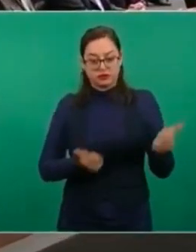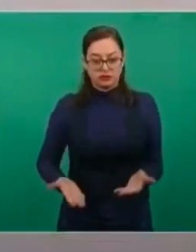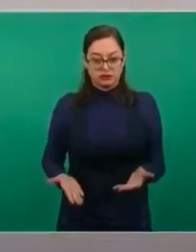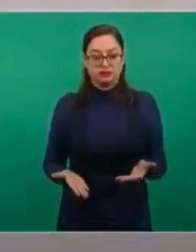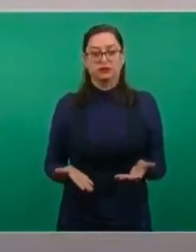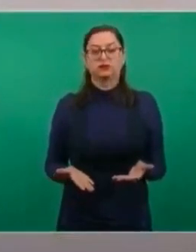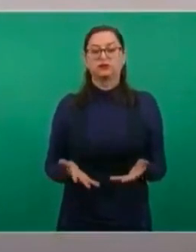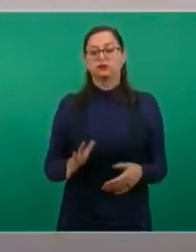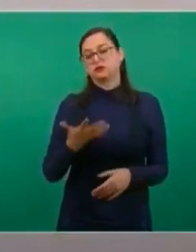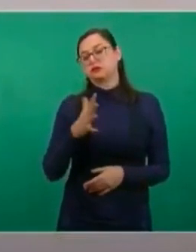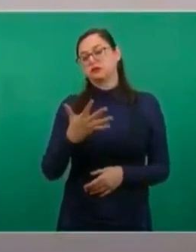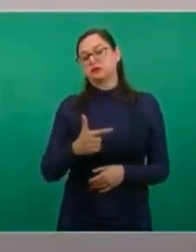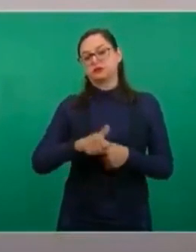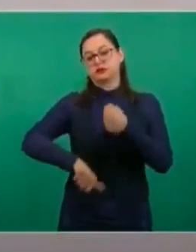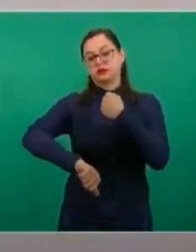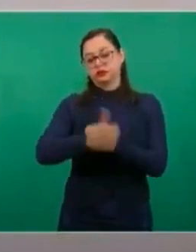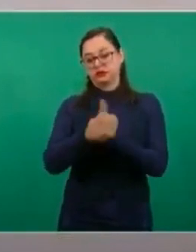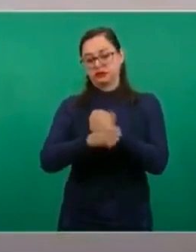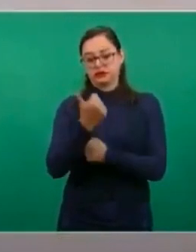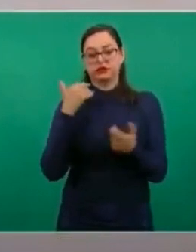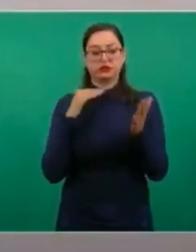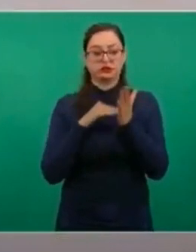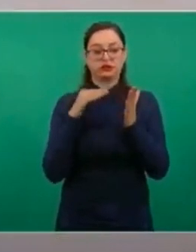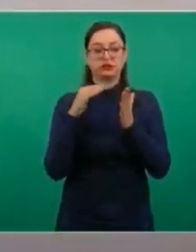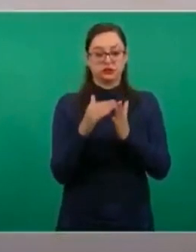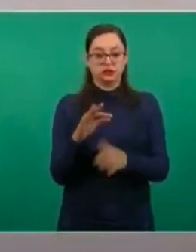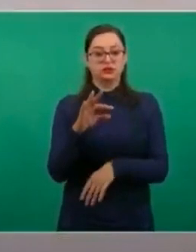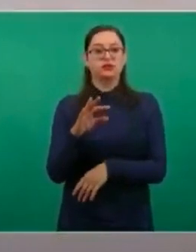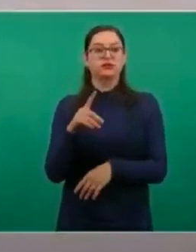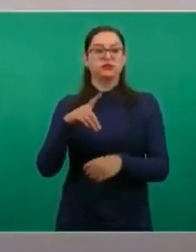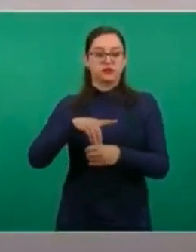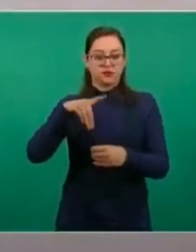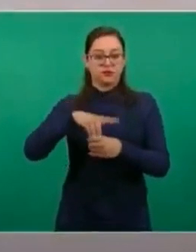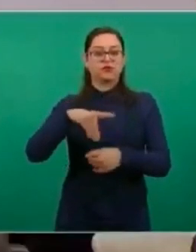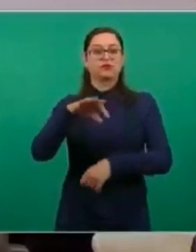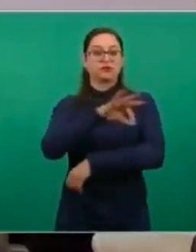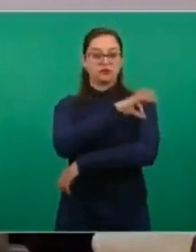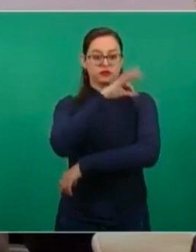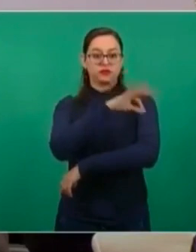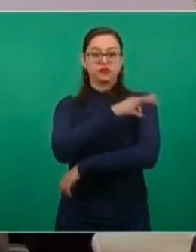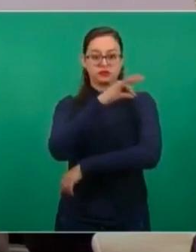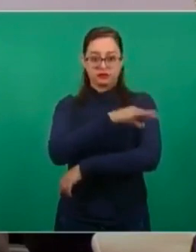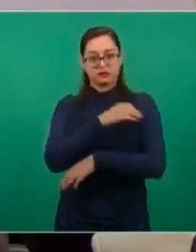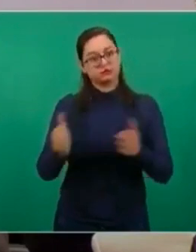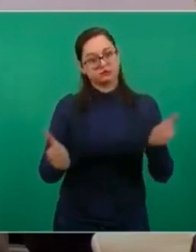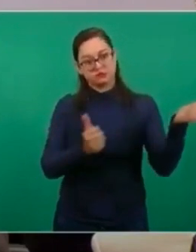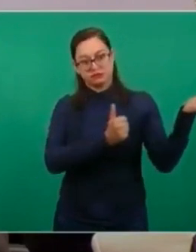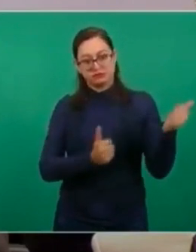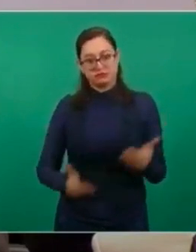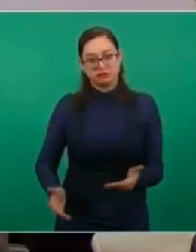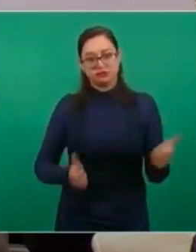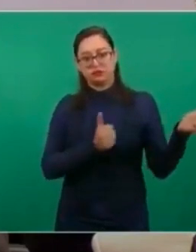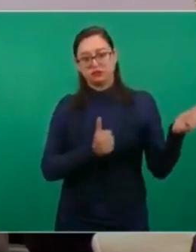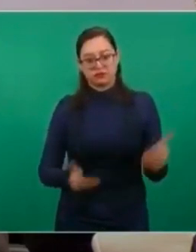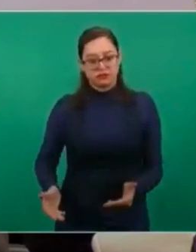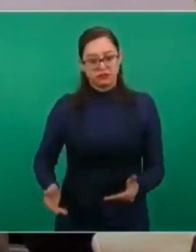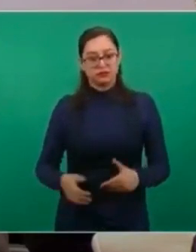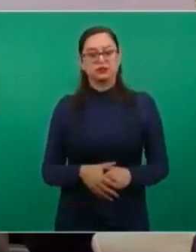cerca de 11 millones de dosis donadas por Estados Unidos,